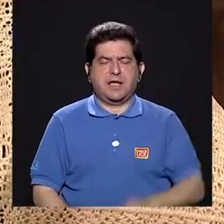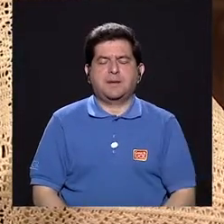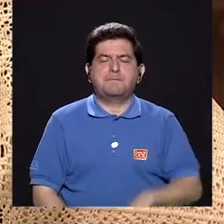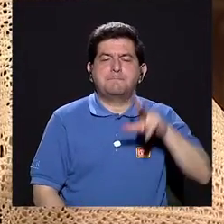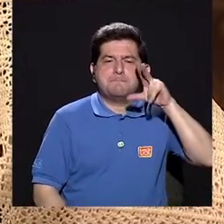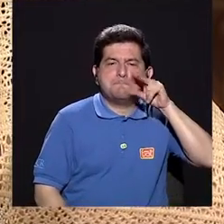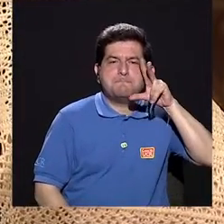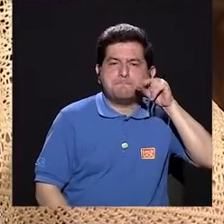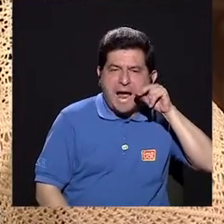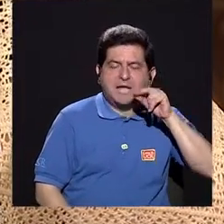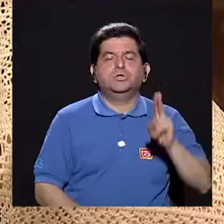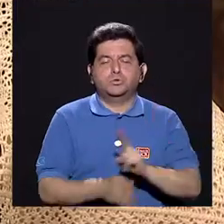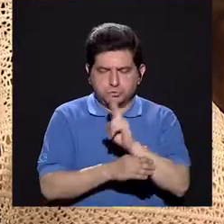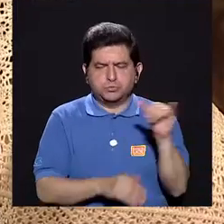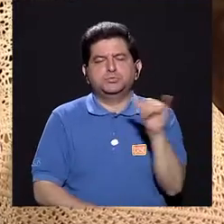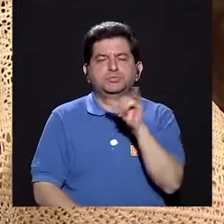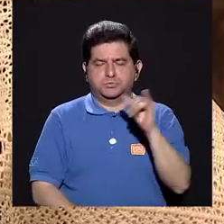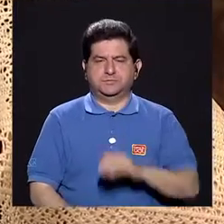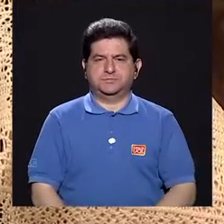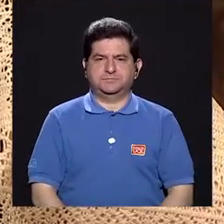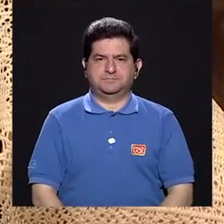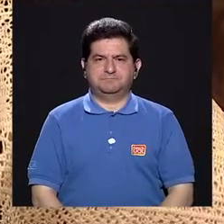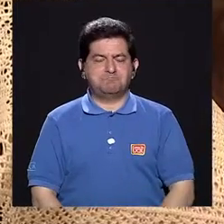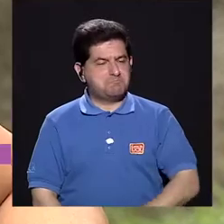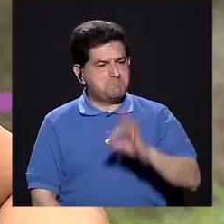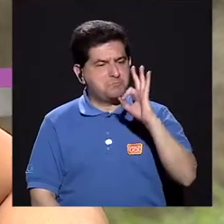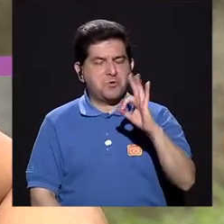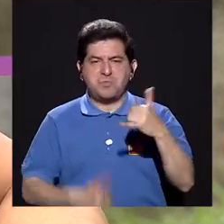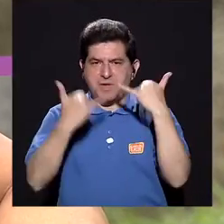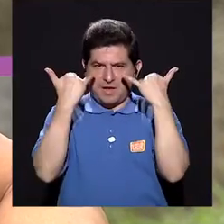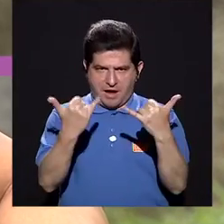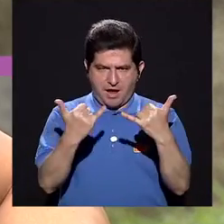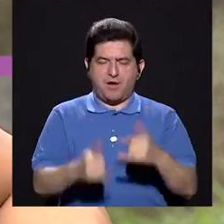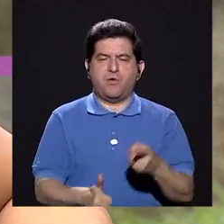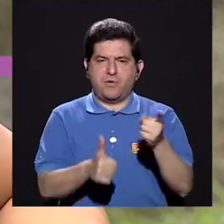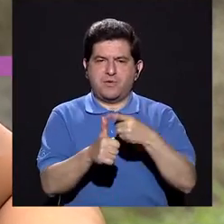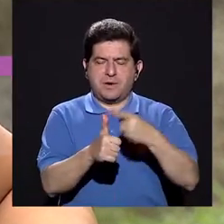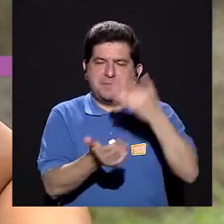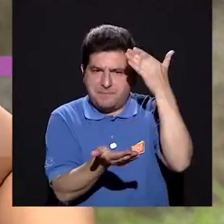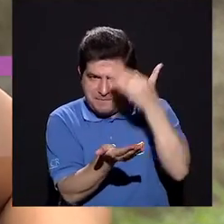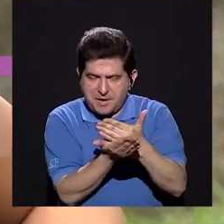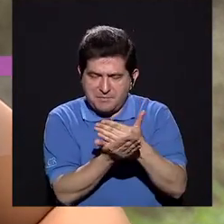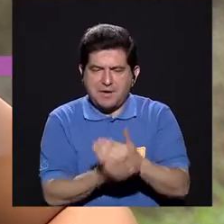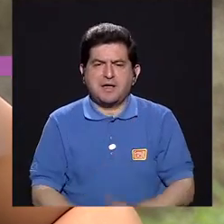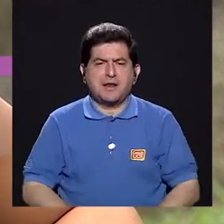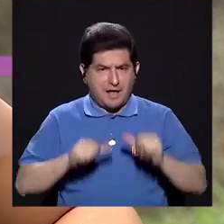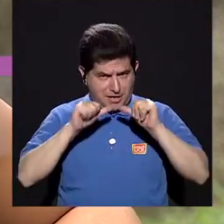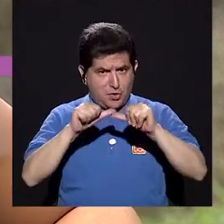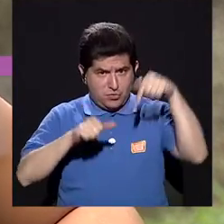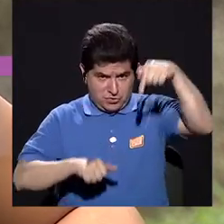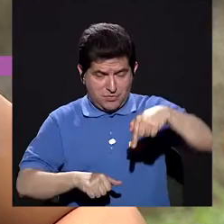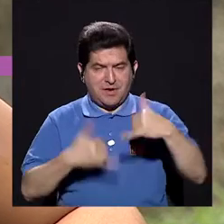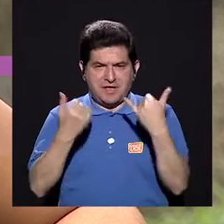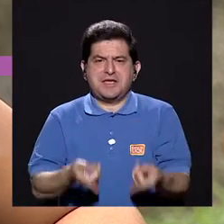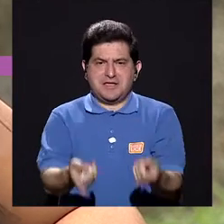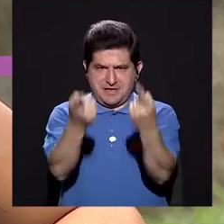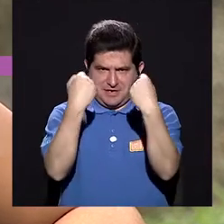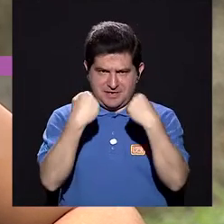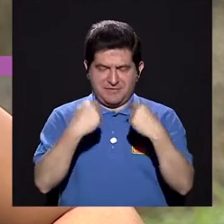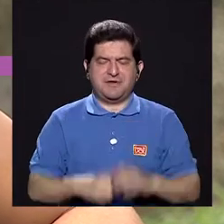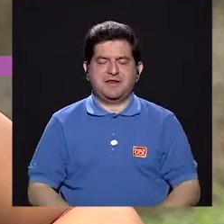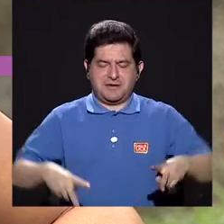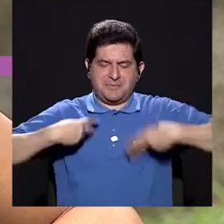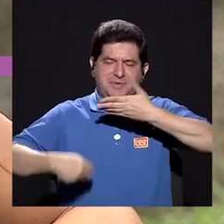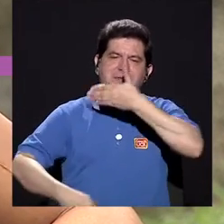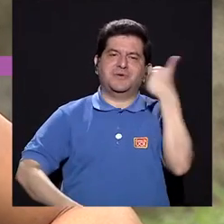patos, lo hemos utilizado. Bueno, es momento de hacer una primera pausa, quédense con nosotros, y ya regresamos